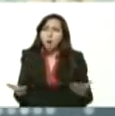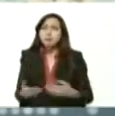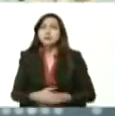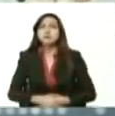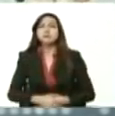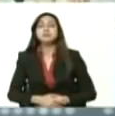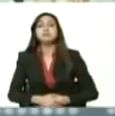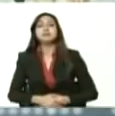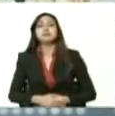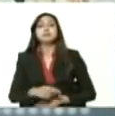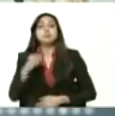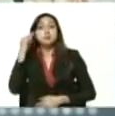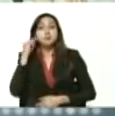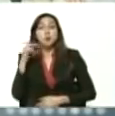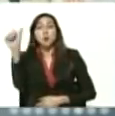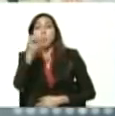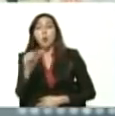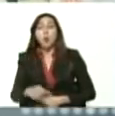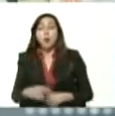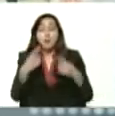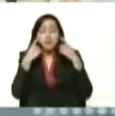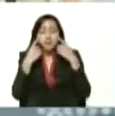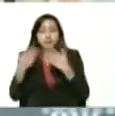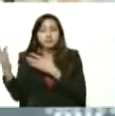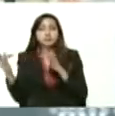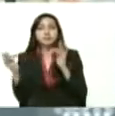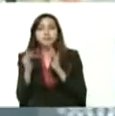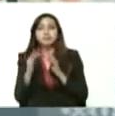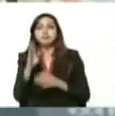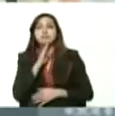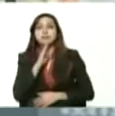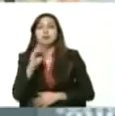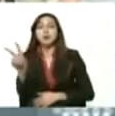Bolívar Digital. Adelante, Banco de Venezuela.